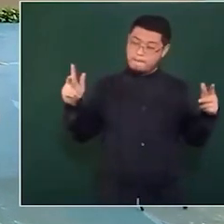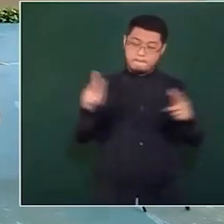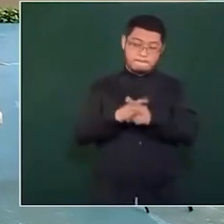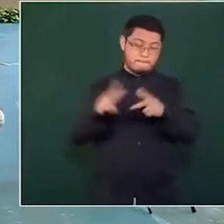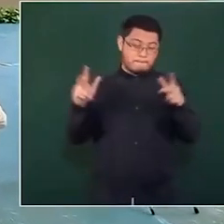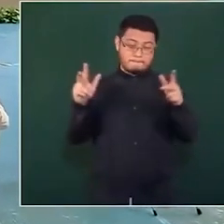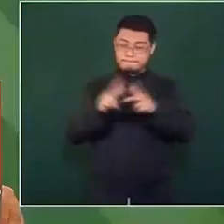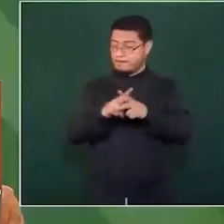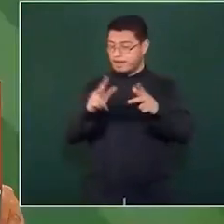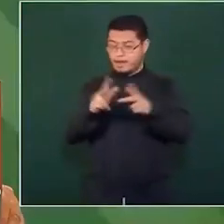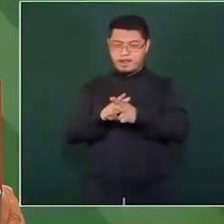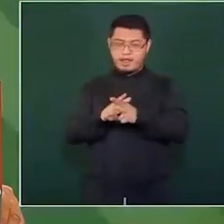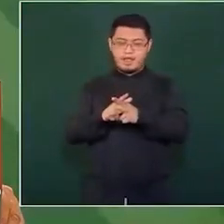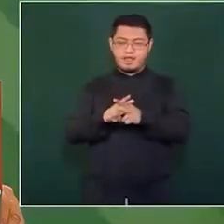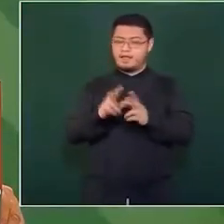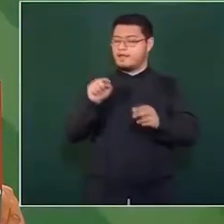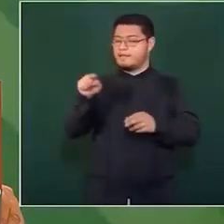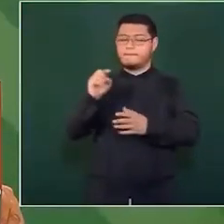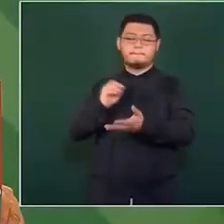montada.